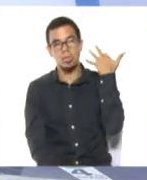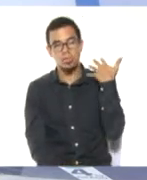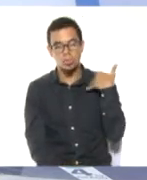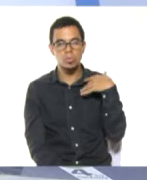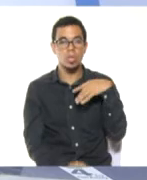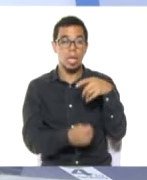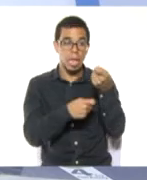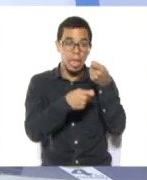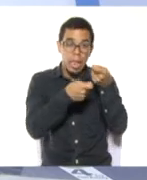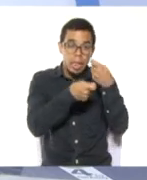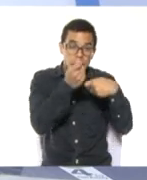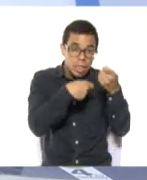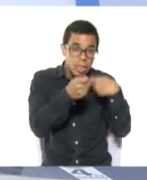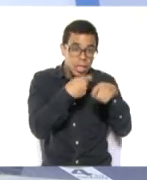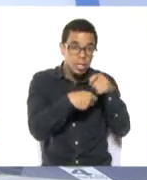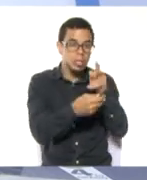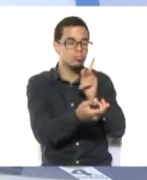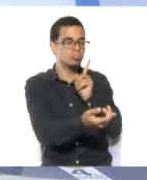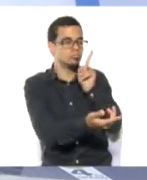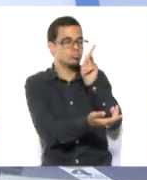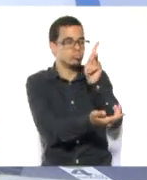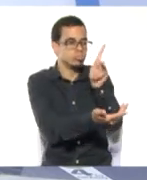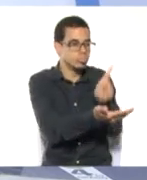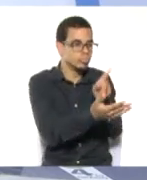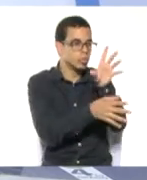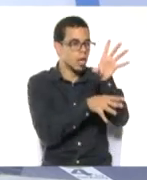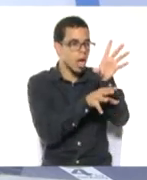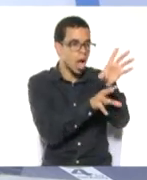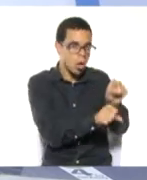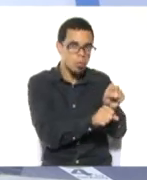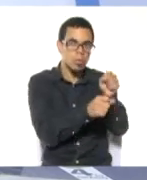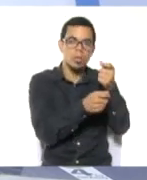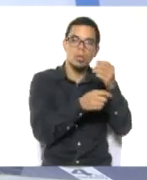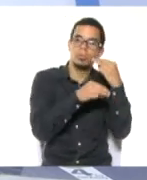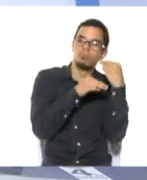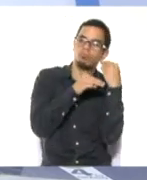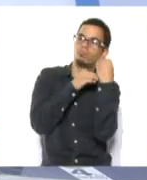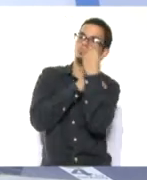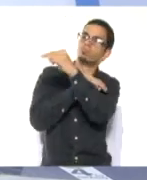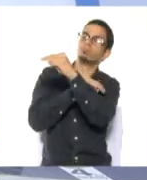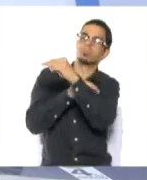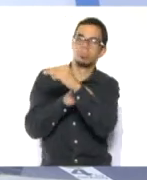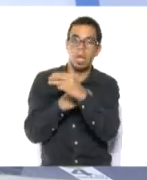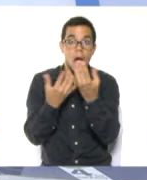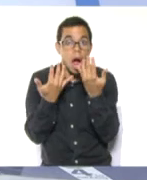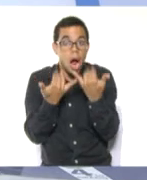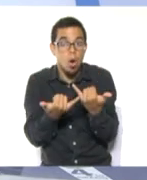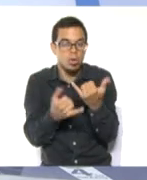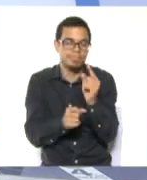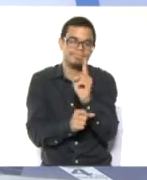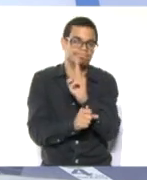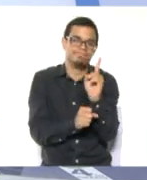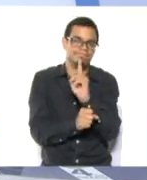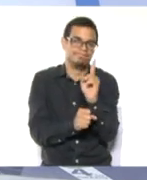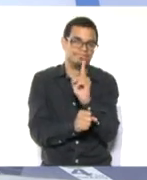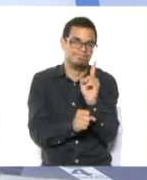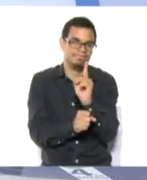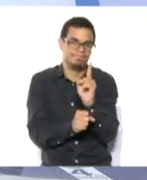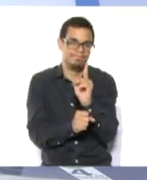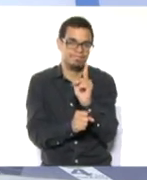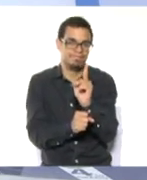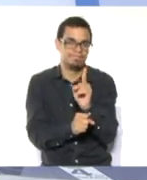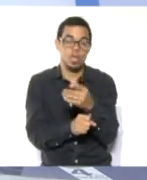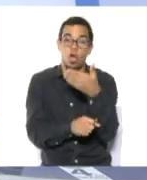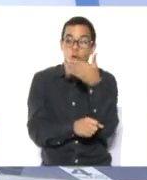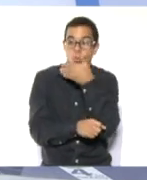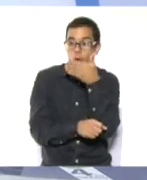través del correo tradicional. Pero las cosas han cambiado un poco. Hoy en día ya no es tan común comprarlas en tienda y mucho menos enviarlas por